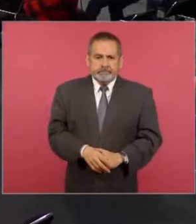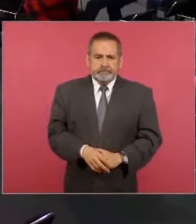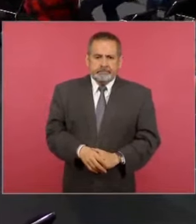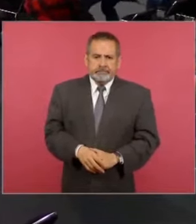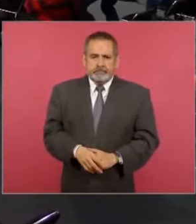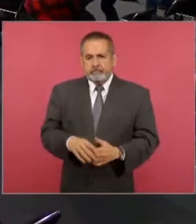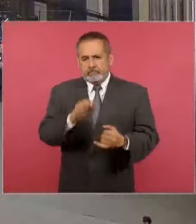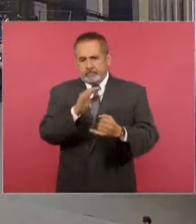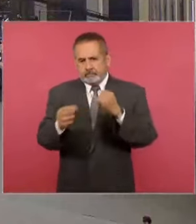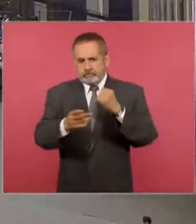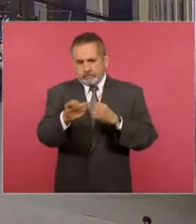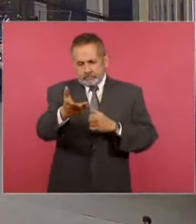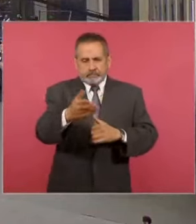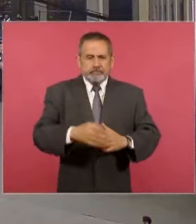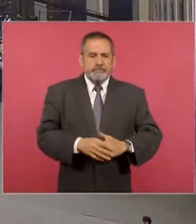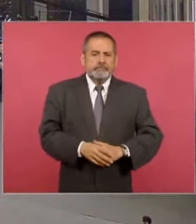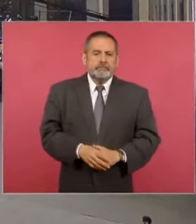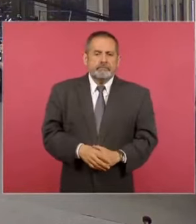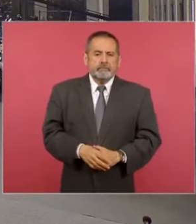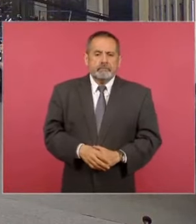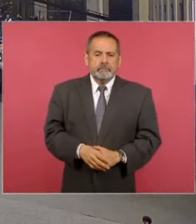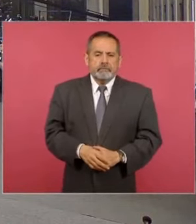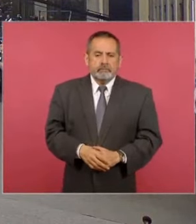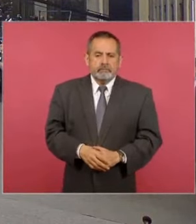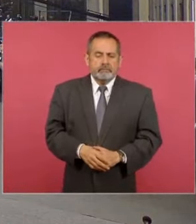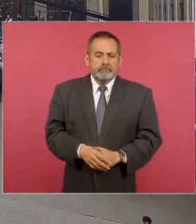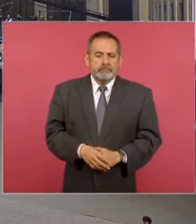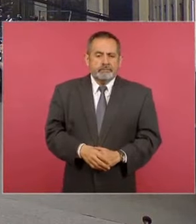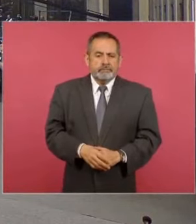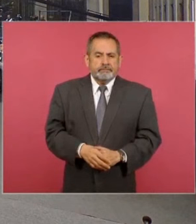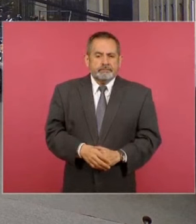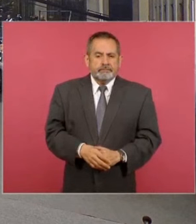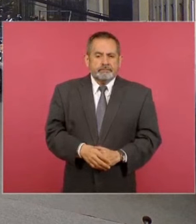Última pregunta acá con el compañero. Sí.